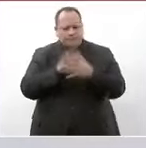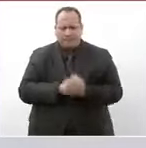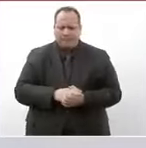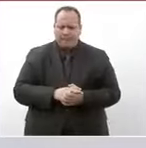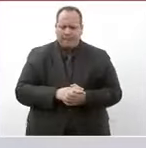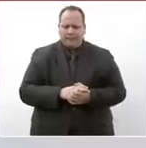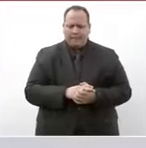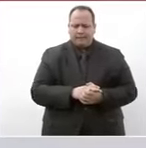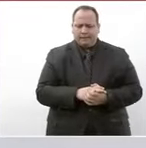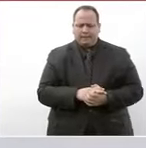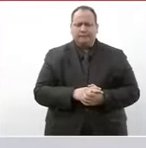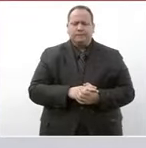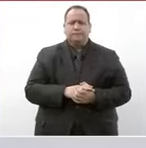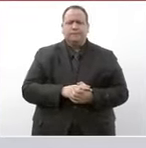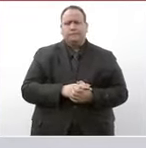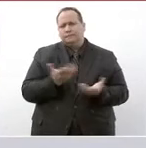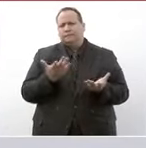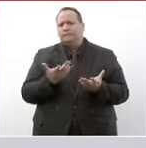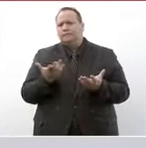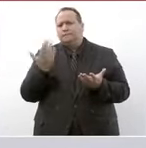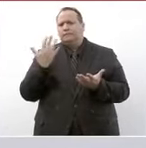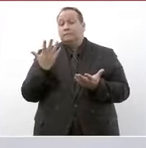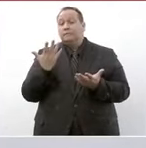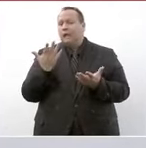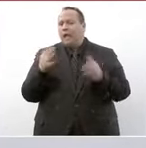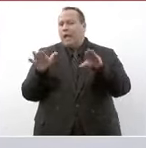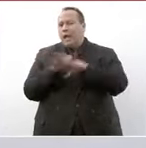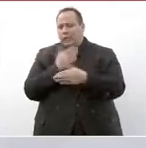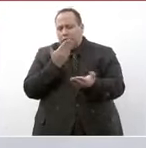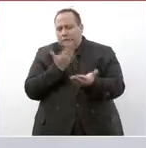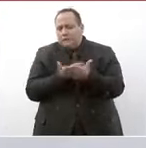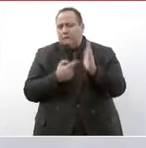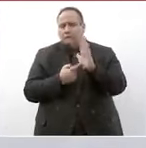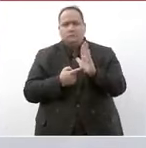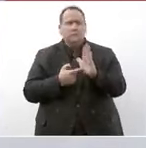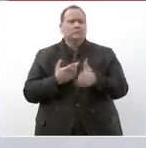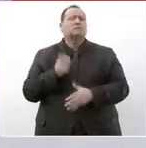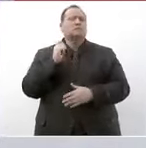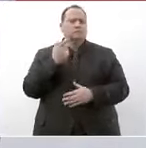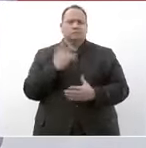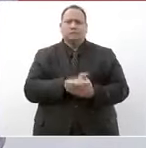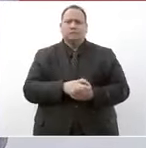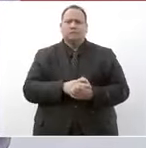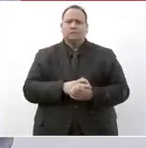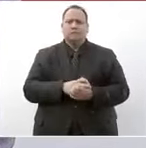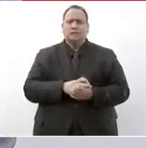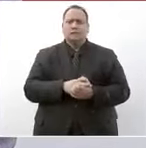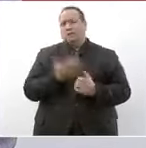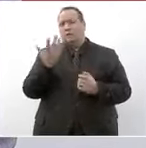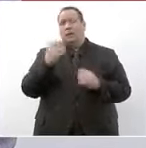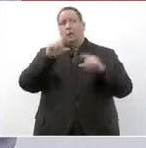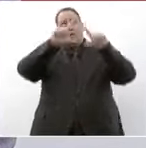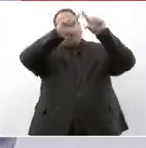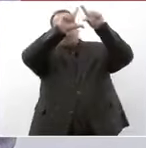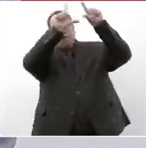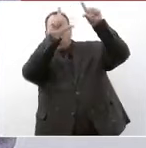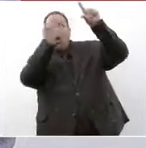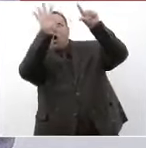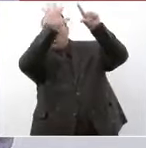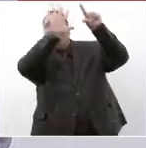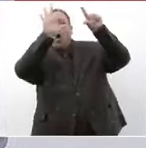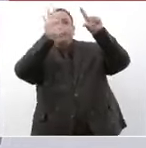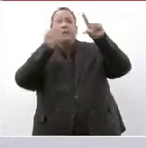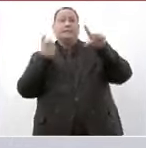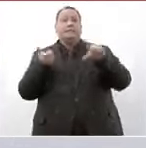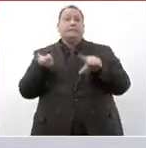que se convirtió en realidad es que se aumentó en toda la zona fronteriza el